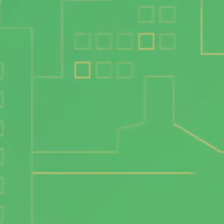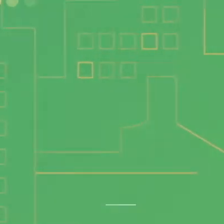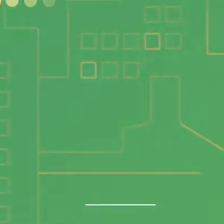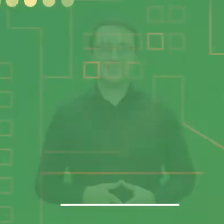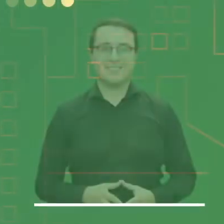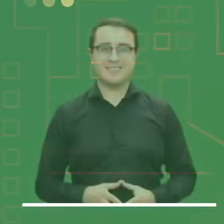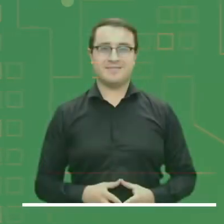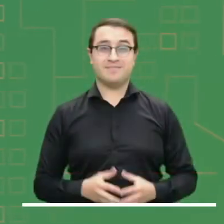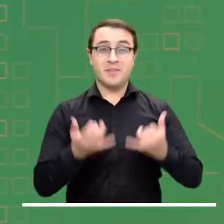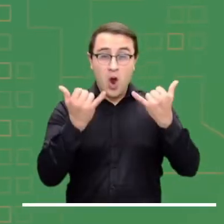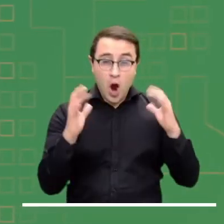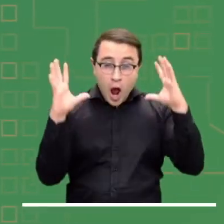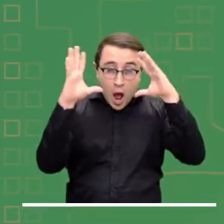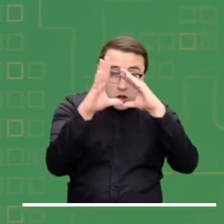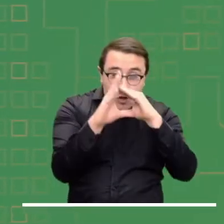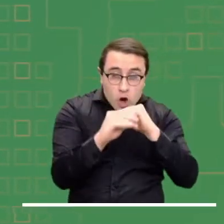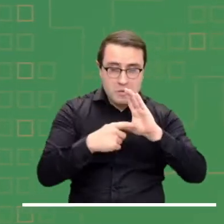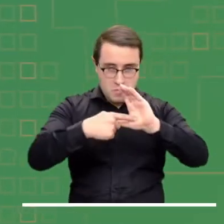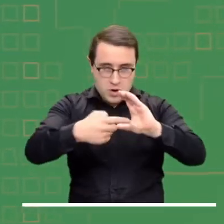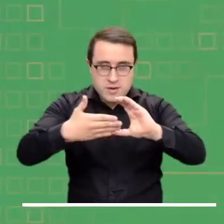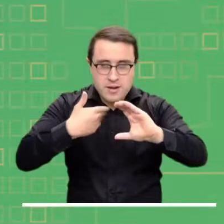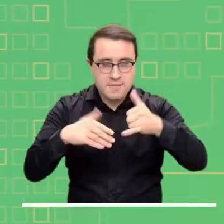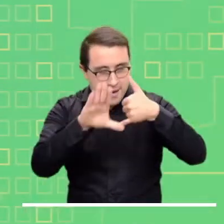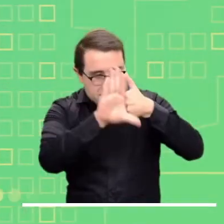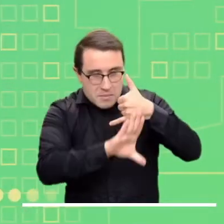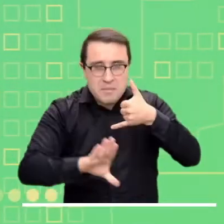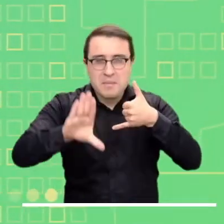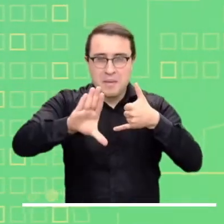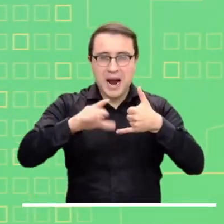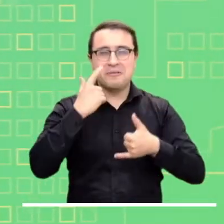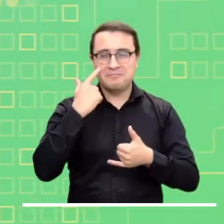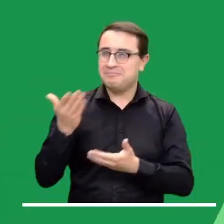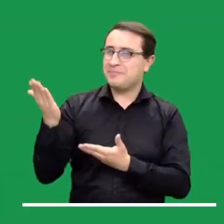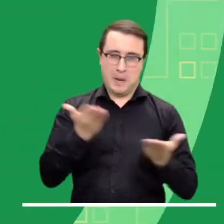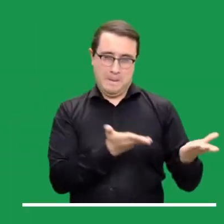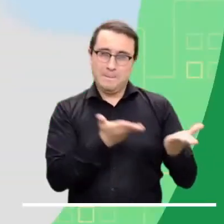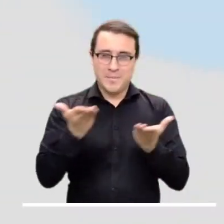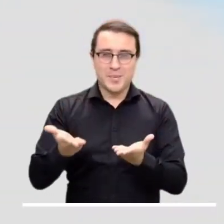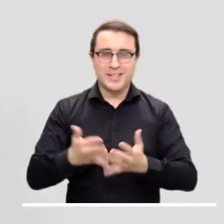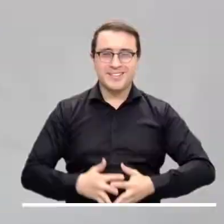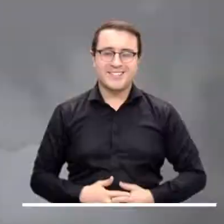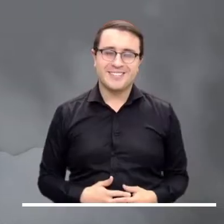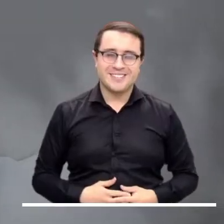Bienvenidos una noche más a nuestro habitual recorrido meteorológico por las diferentes regiones del país.